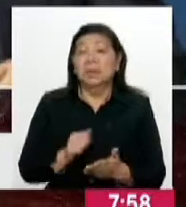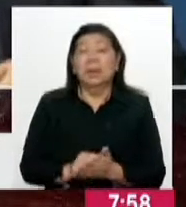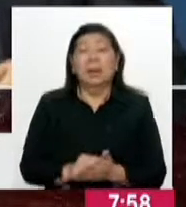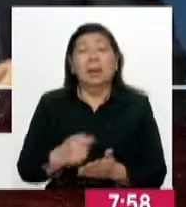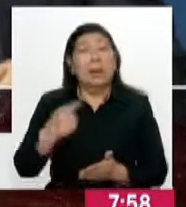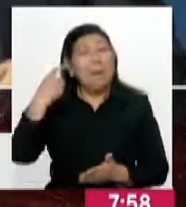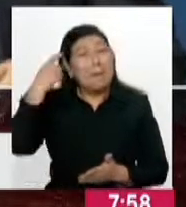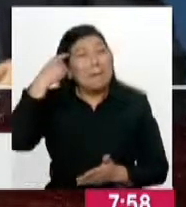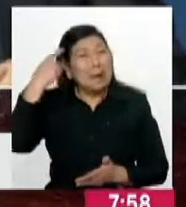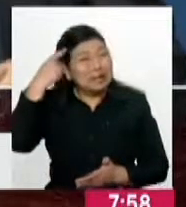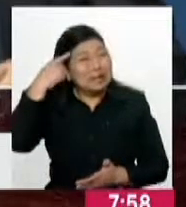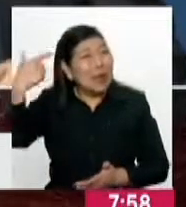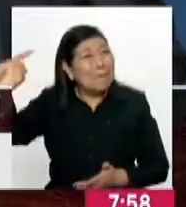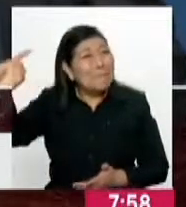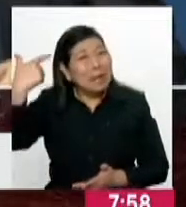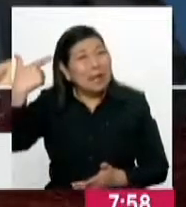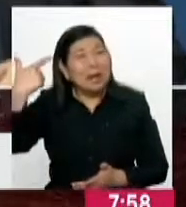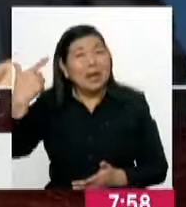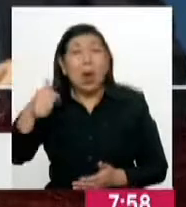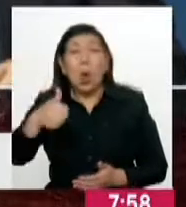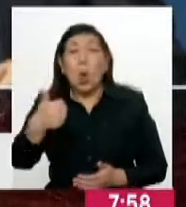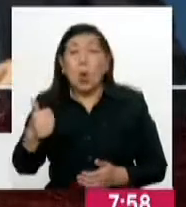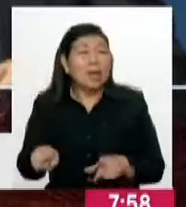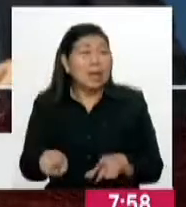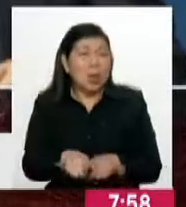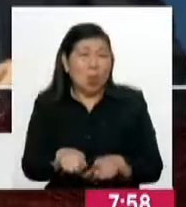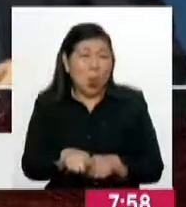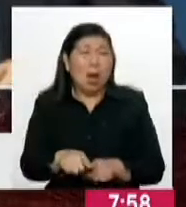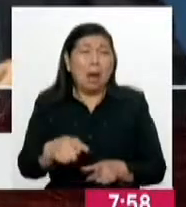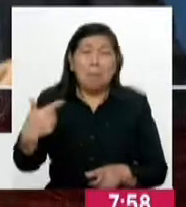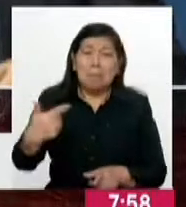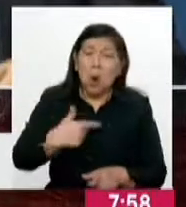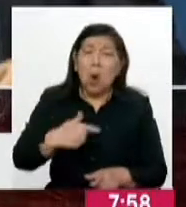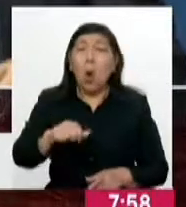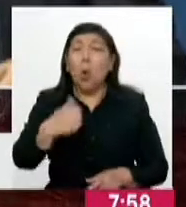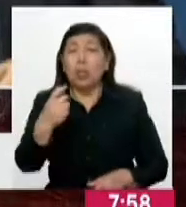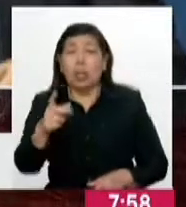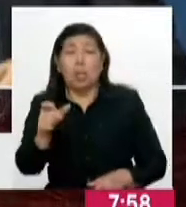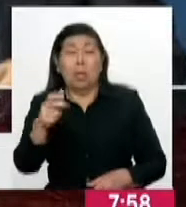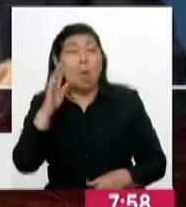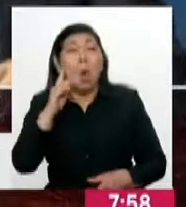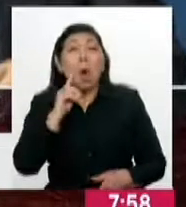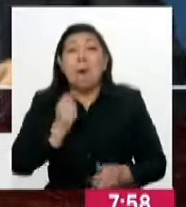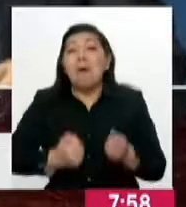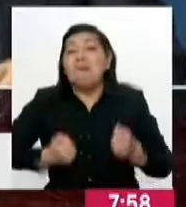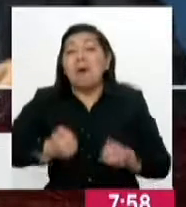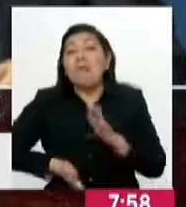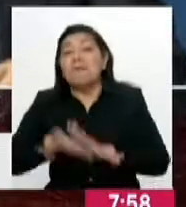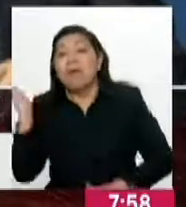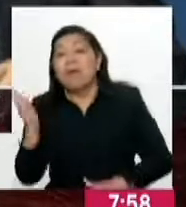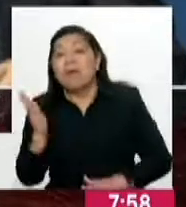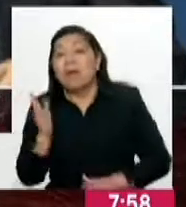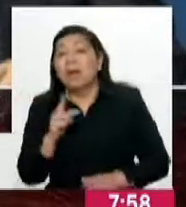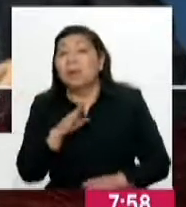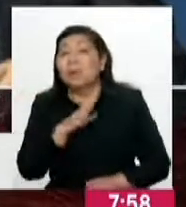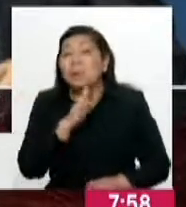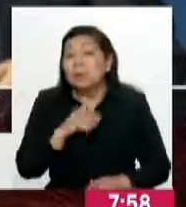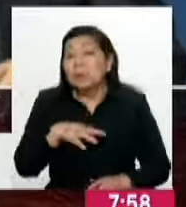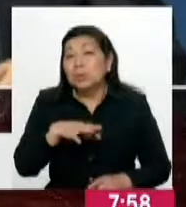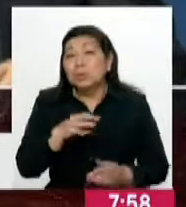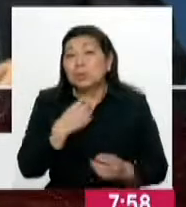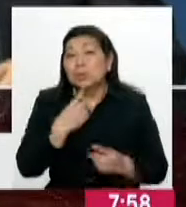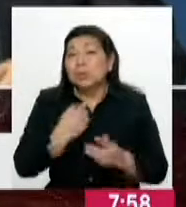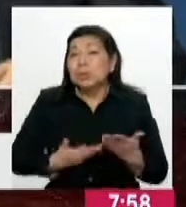disparan en la cabeza, uno de ellos y a otro policía igual lo han herido, y luego se han dado a la fuga. O sea, en la modalidad de